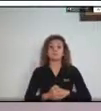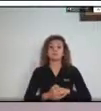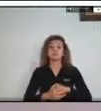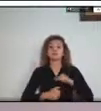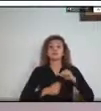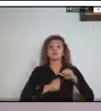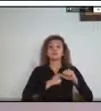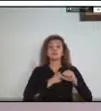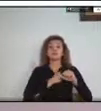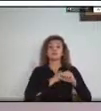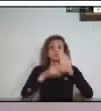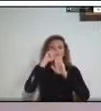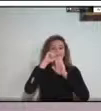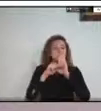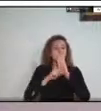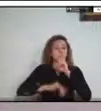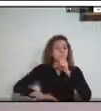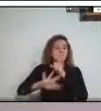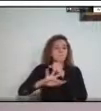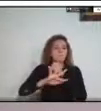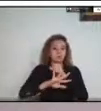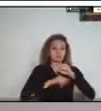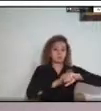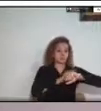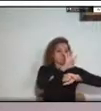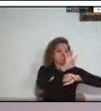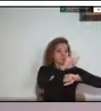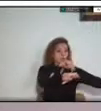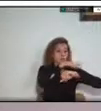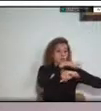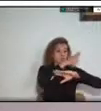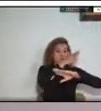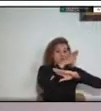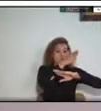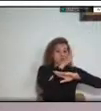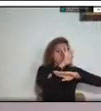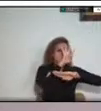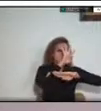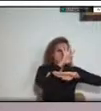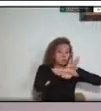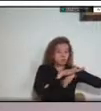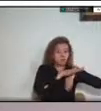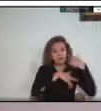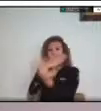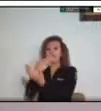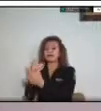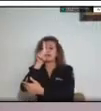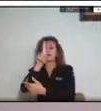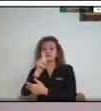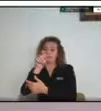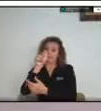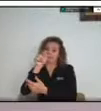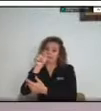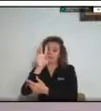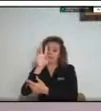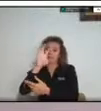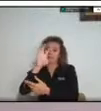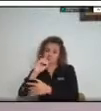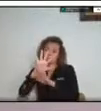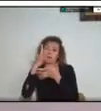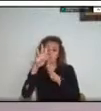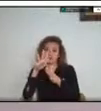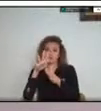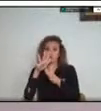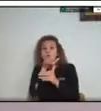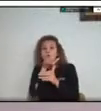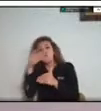va desde las 4 pm hasta las 6.30 pm. En caso de requerirse, se contará con 10 minutos adicional para resolver preguntas